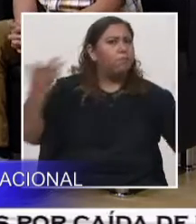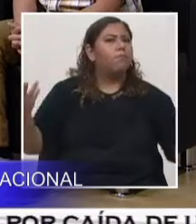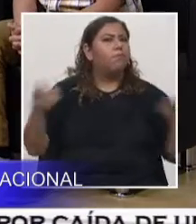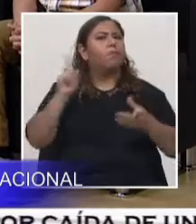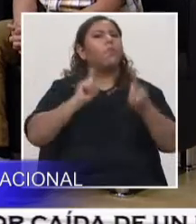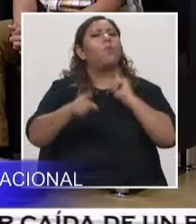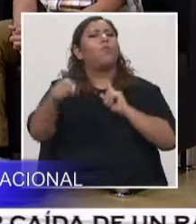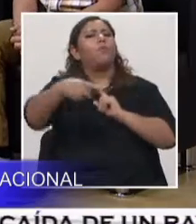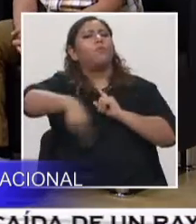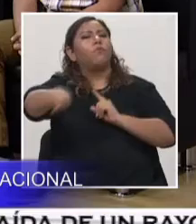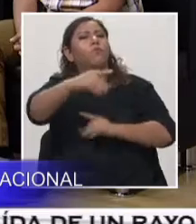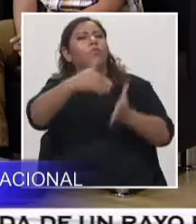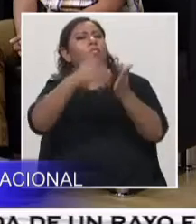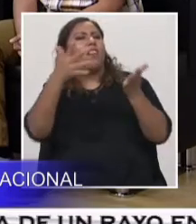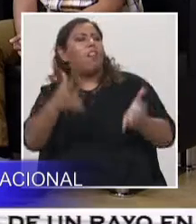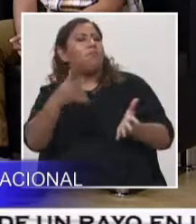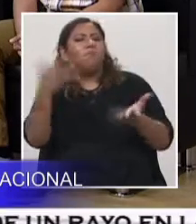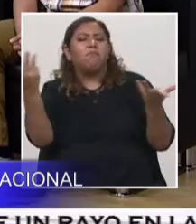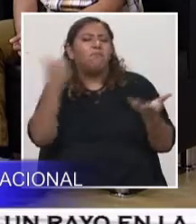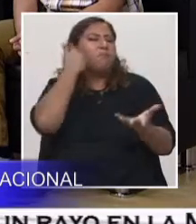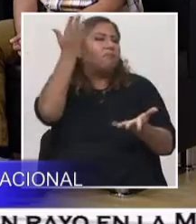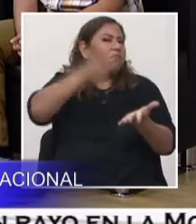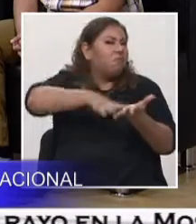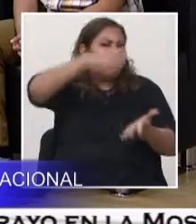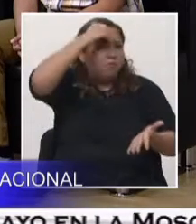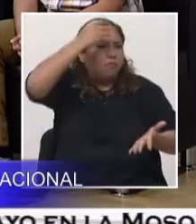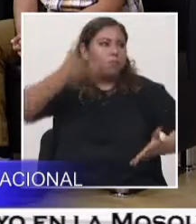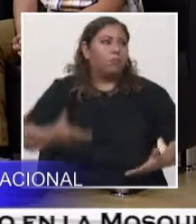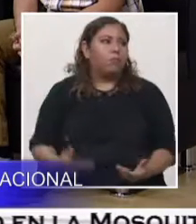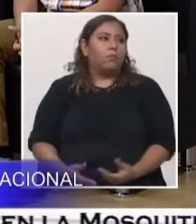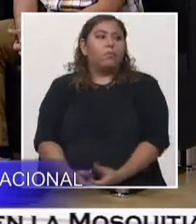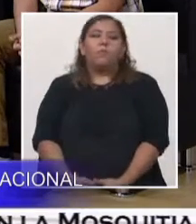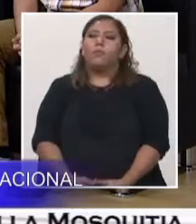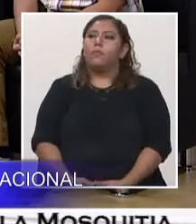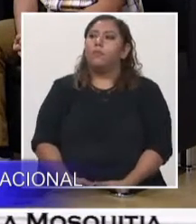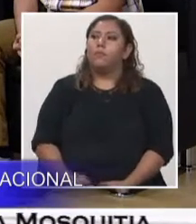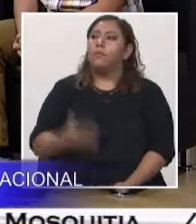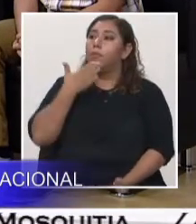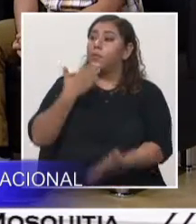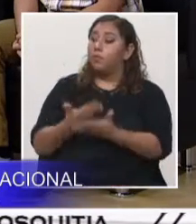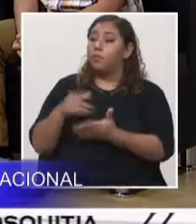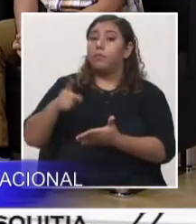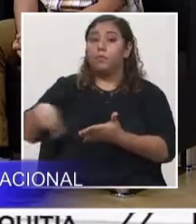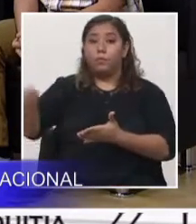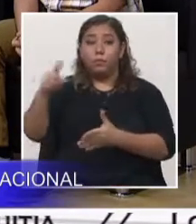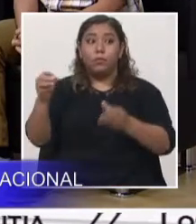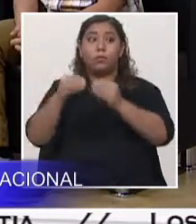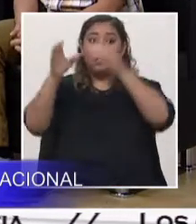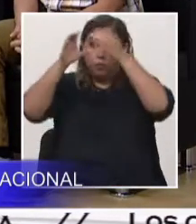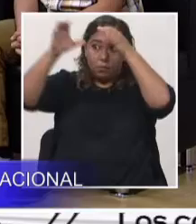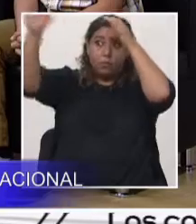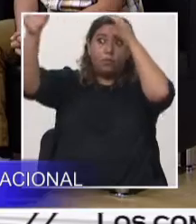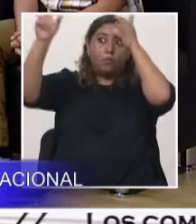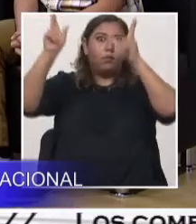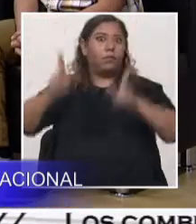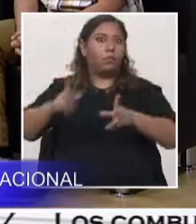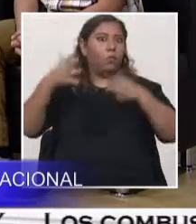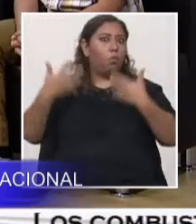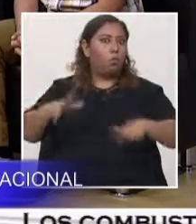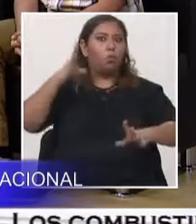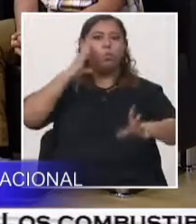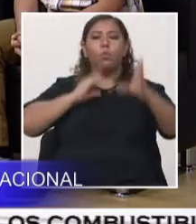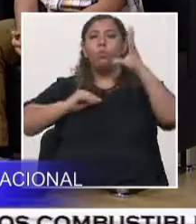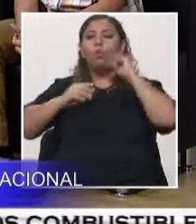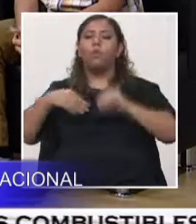Cuéntenos. Bueno, la gama de conocimientos que van a ver ahí, gente con tanta experiencia, el poder